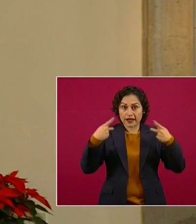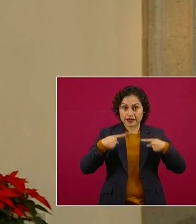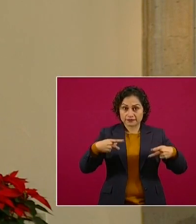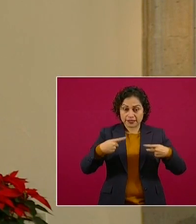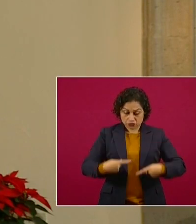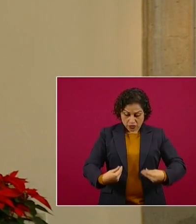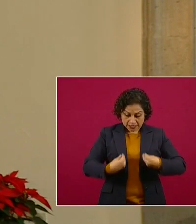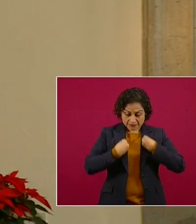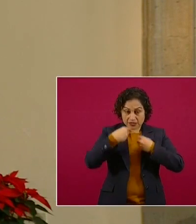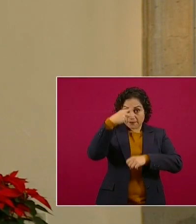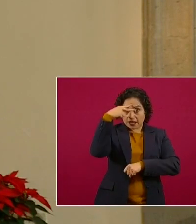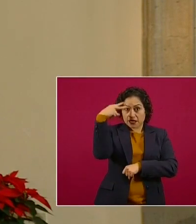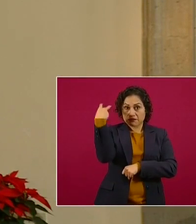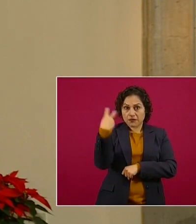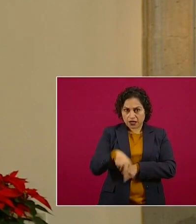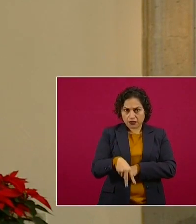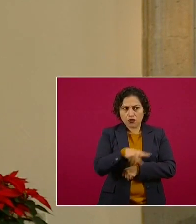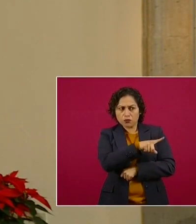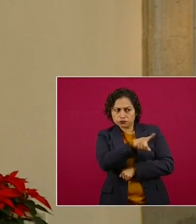educado y consciente.